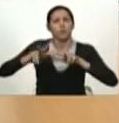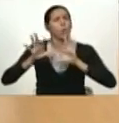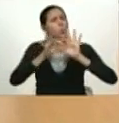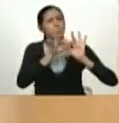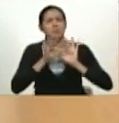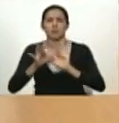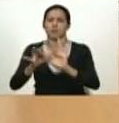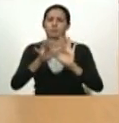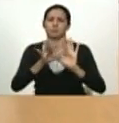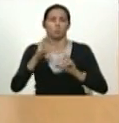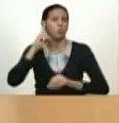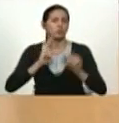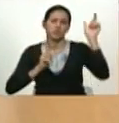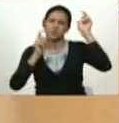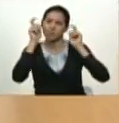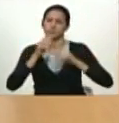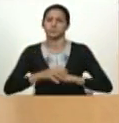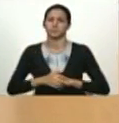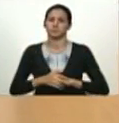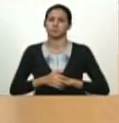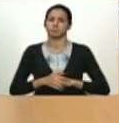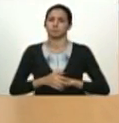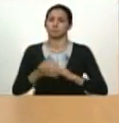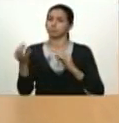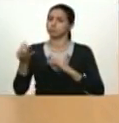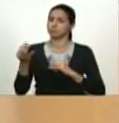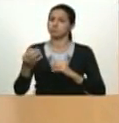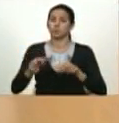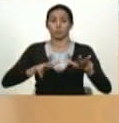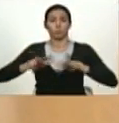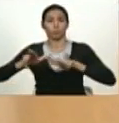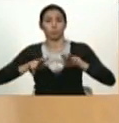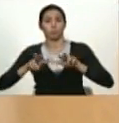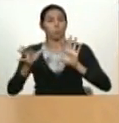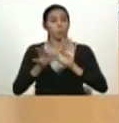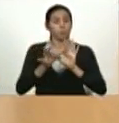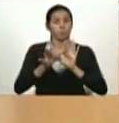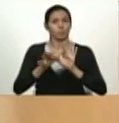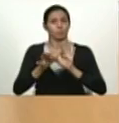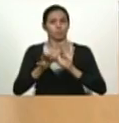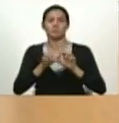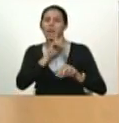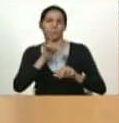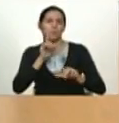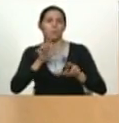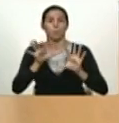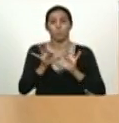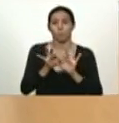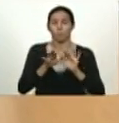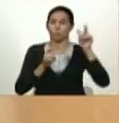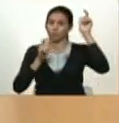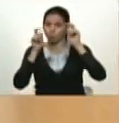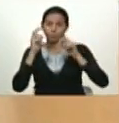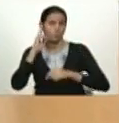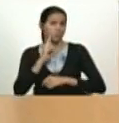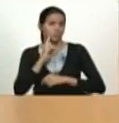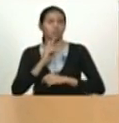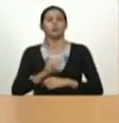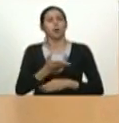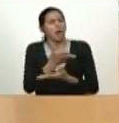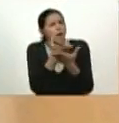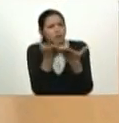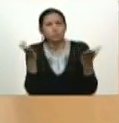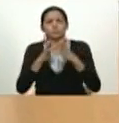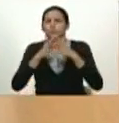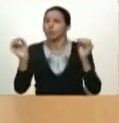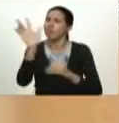Chávez que certeza y que fuerza tiene llamarse unidad Bolívar Chávez y ser de una unidad Bolívar Chávez a todos ustedes a toda